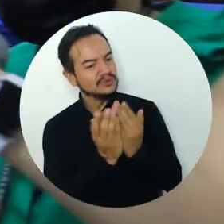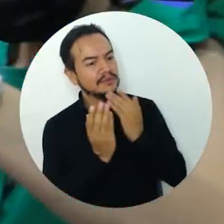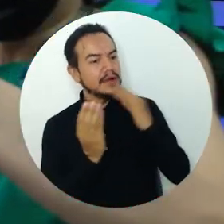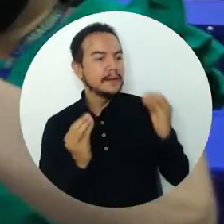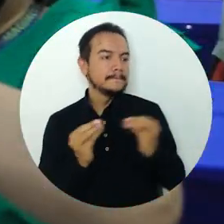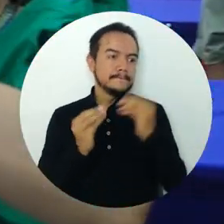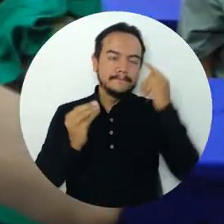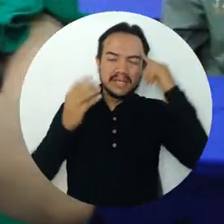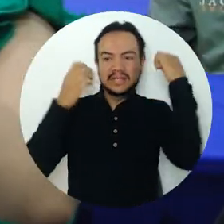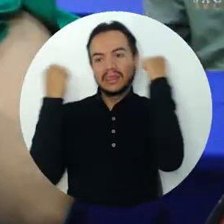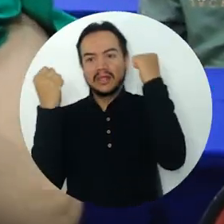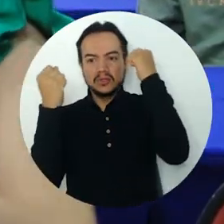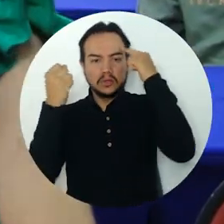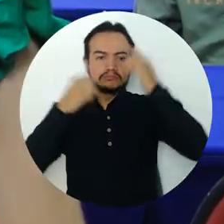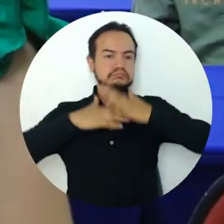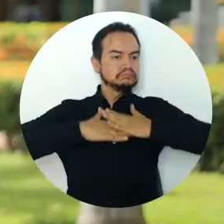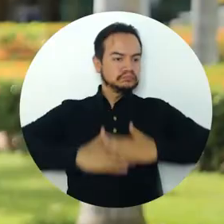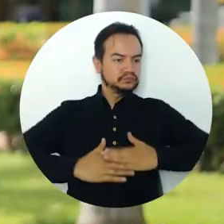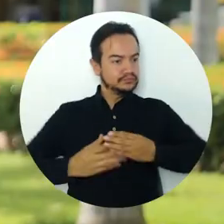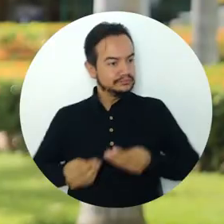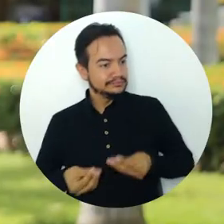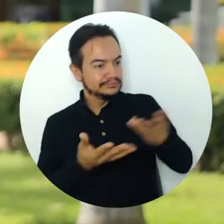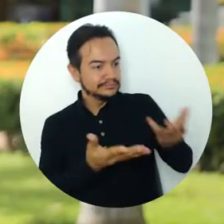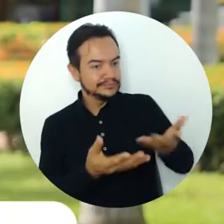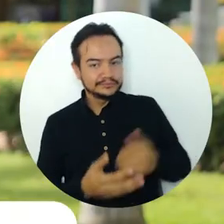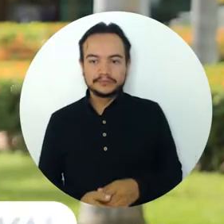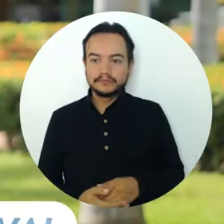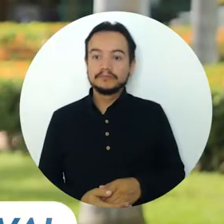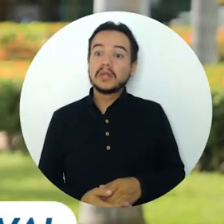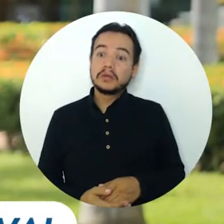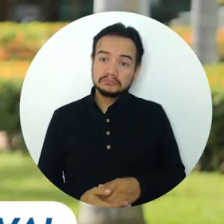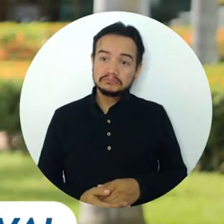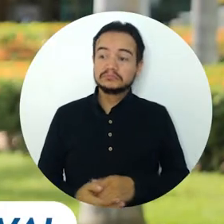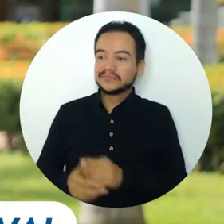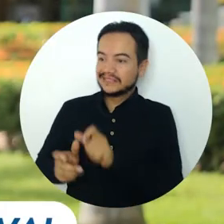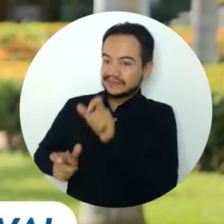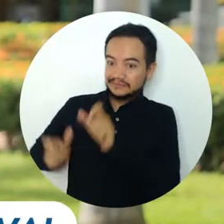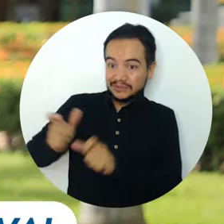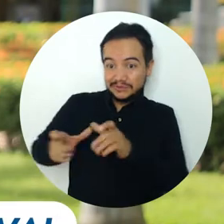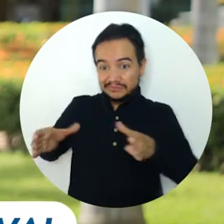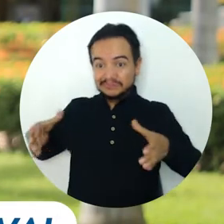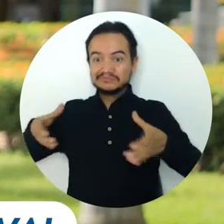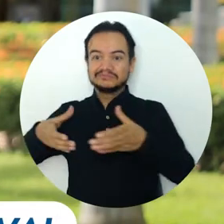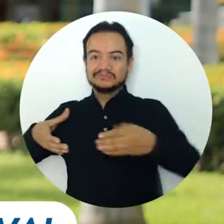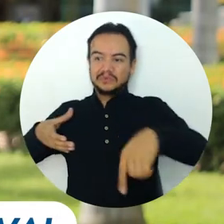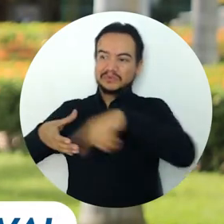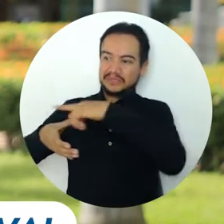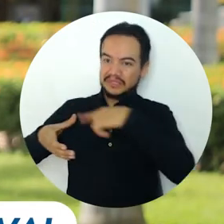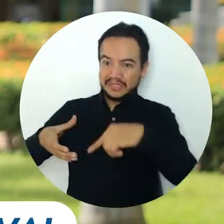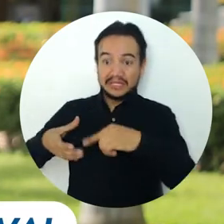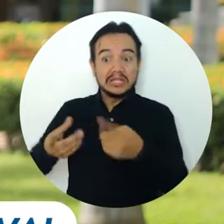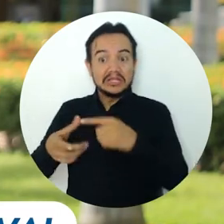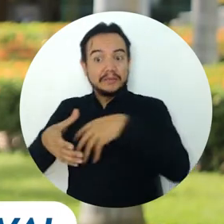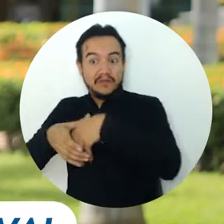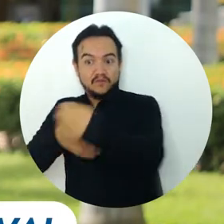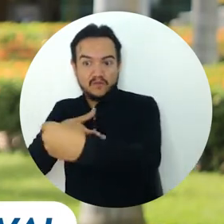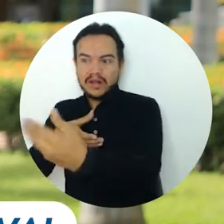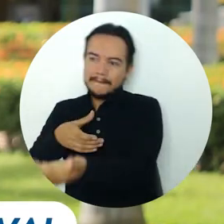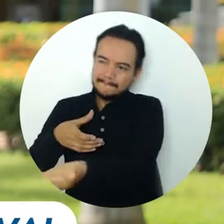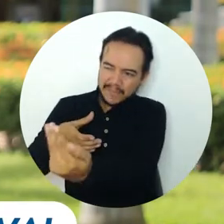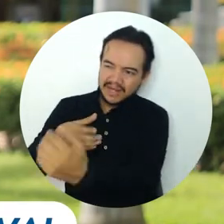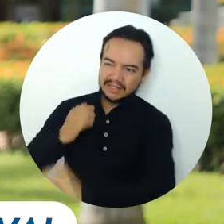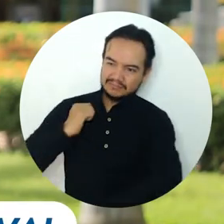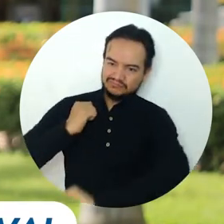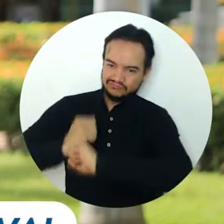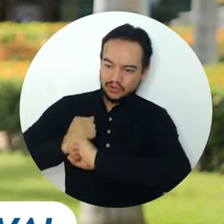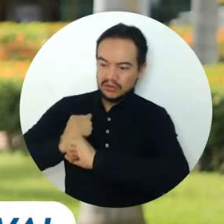promover su salud mental y bienestar psicológico. Invita a que parte de la comunidad académica de la Universidad del Magdalena y